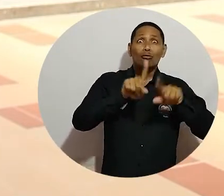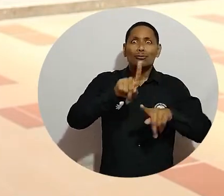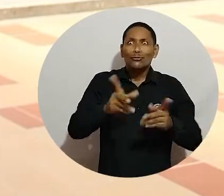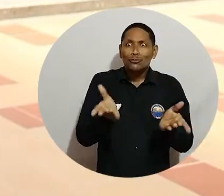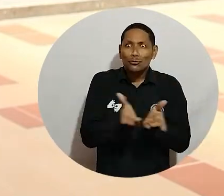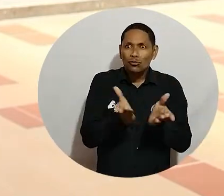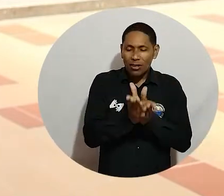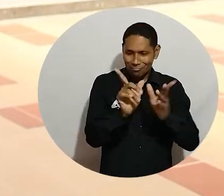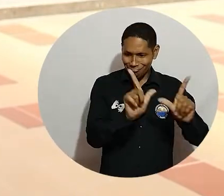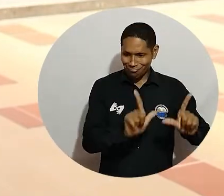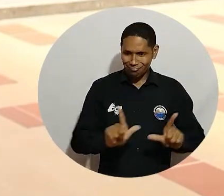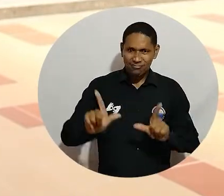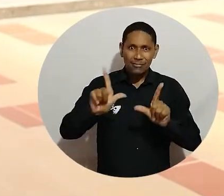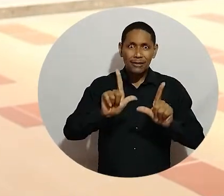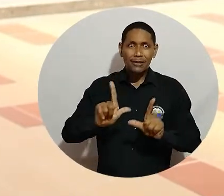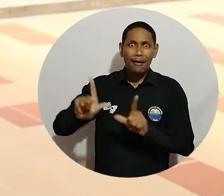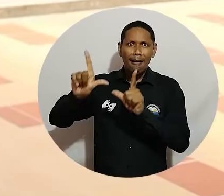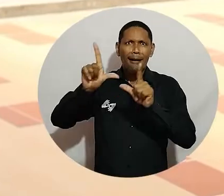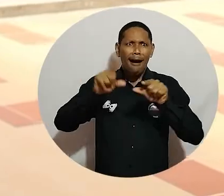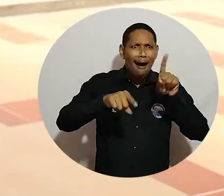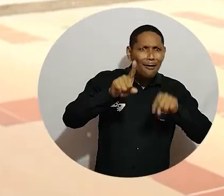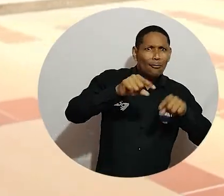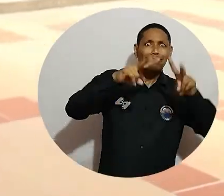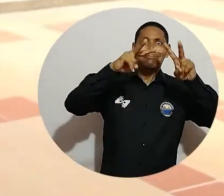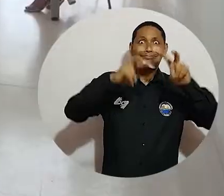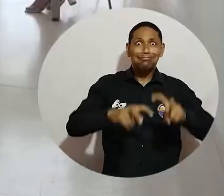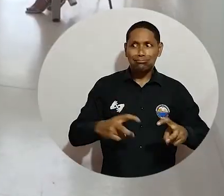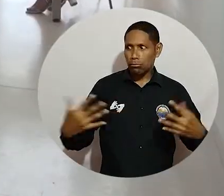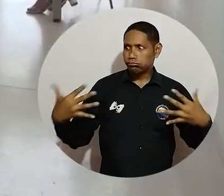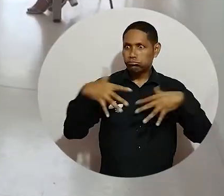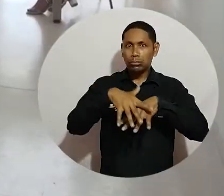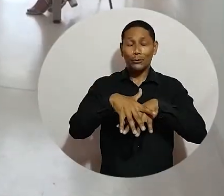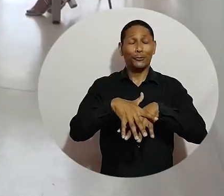estudiantes de posgrado, veo investigadores.